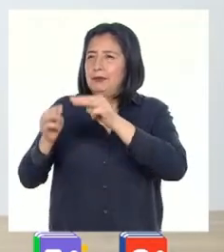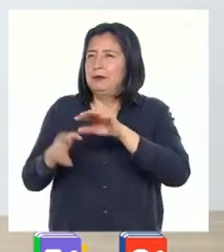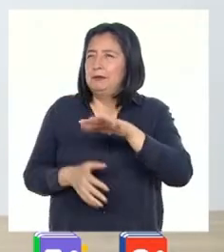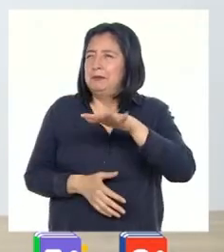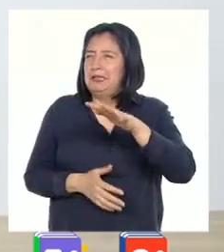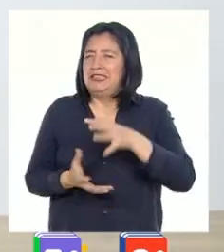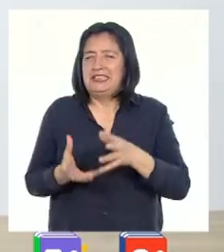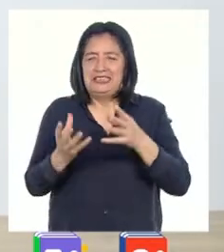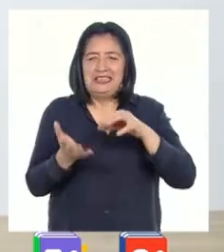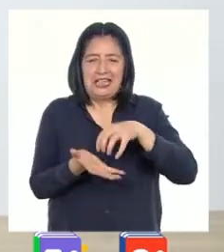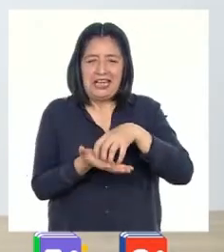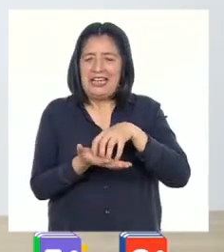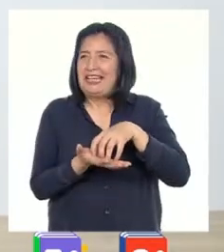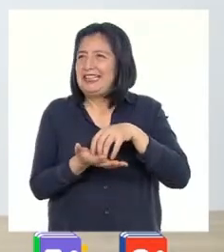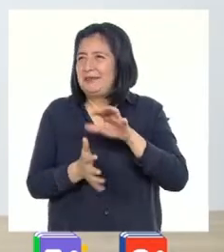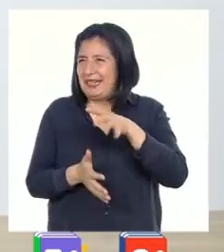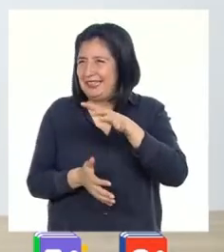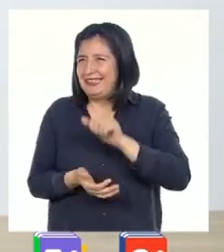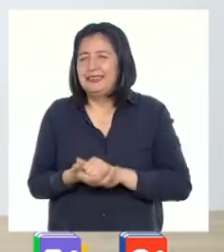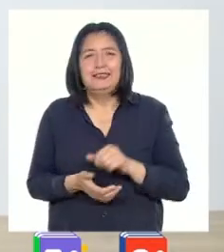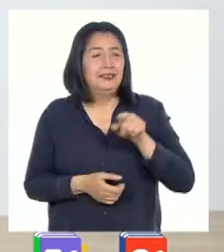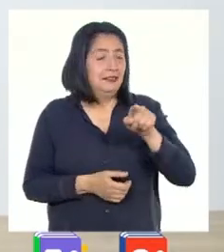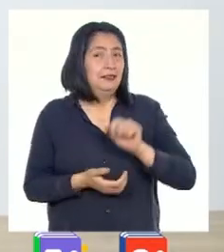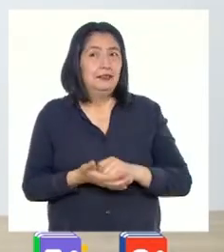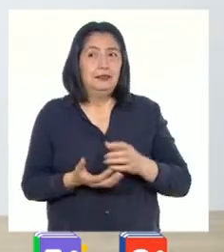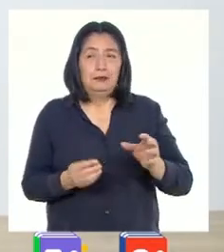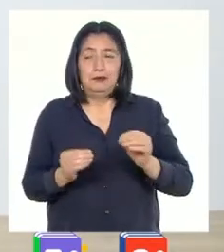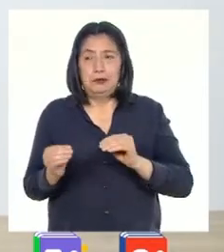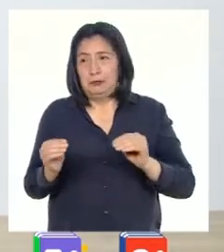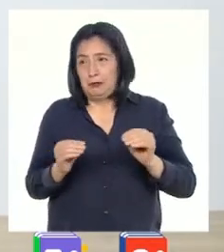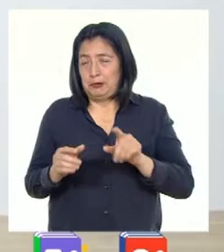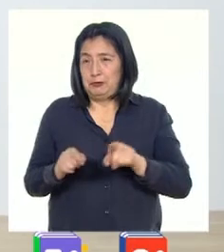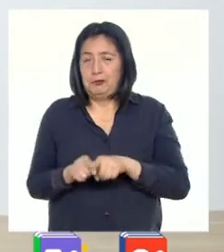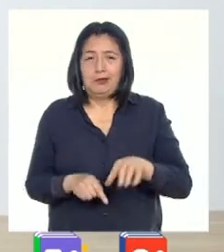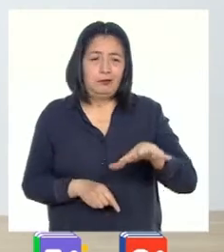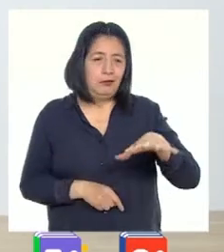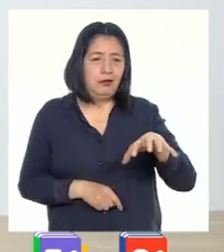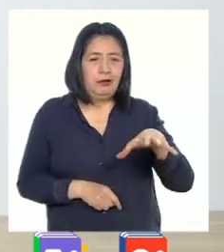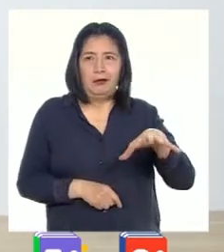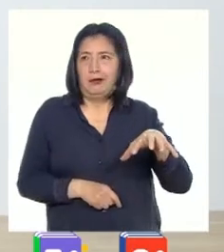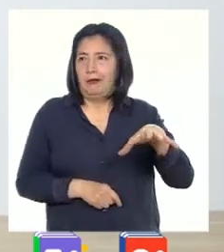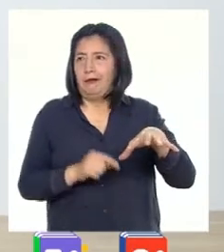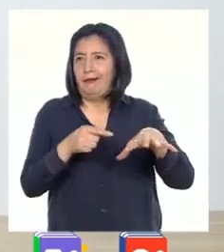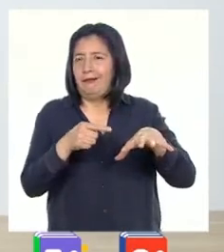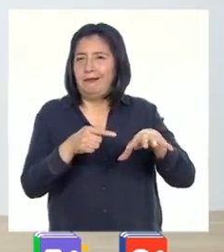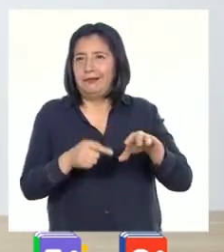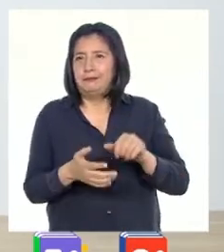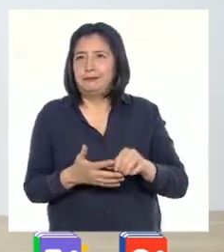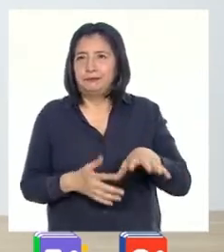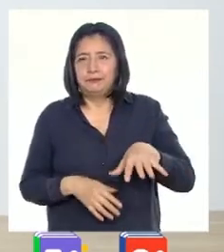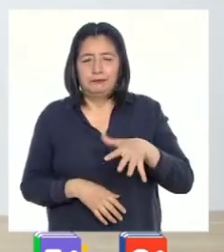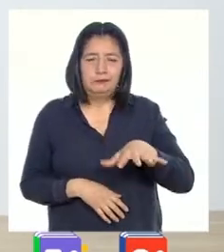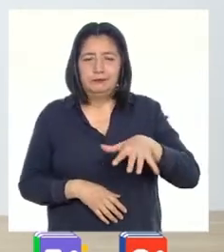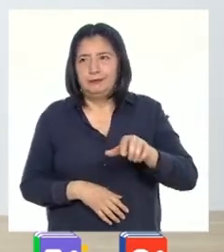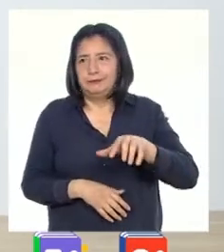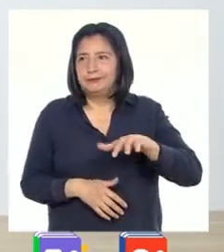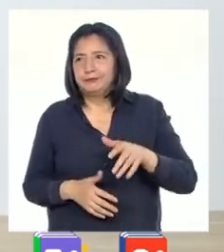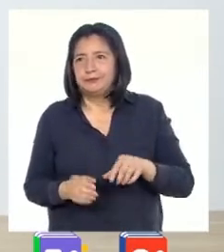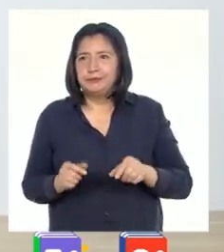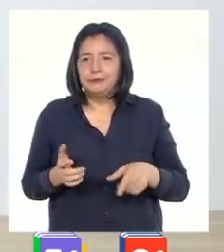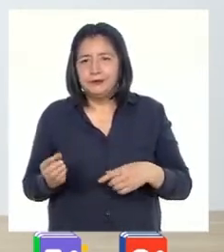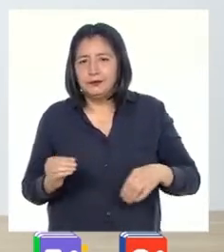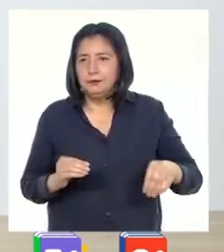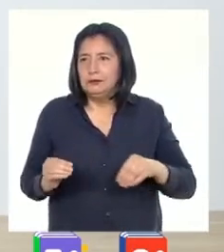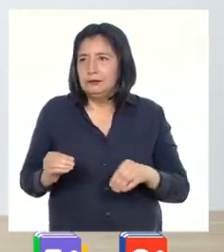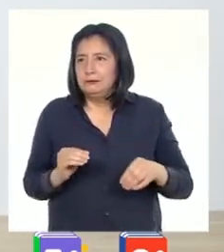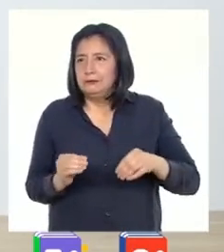parece una gelatina. Así es que vamos a movernos como una. La malagua se mueve de lado a lado.